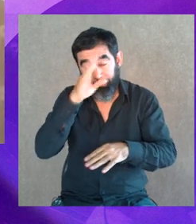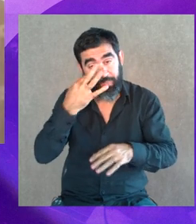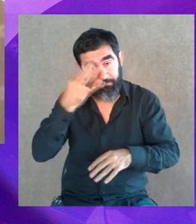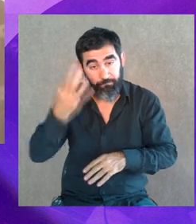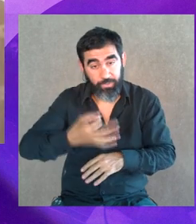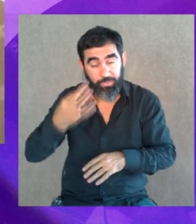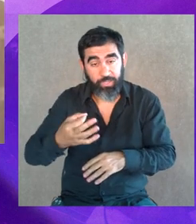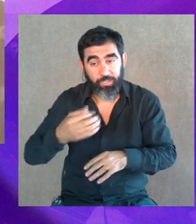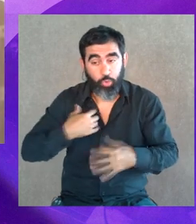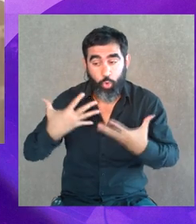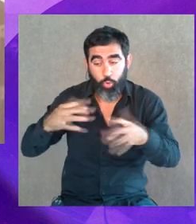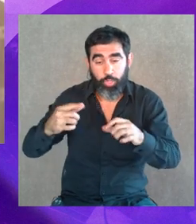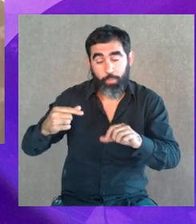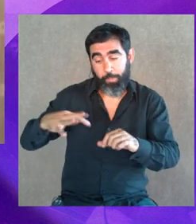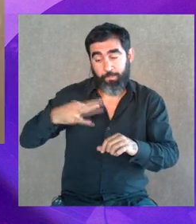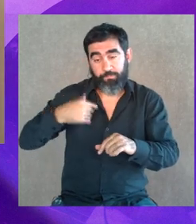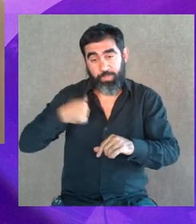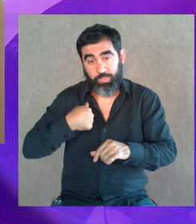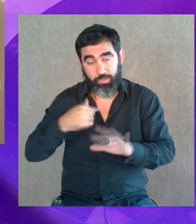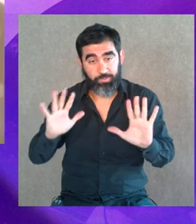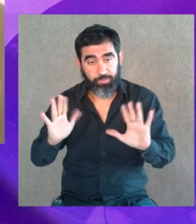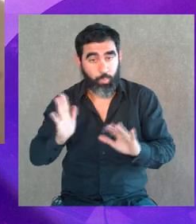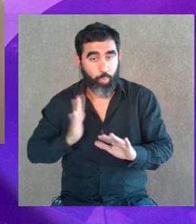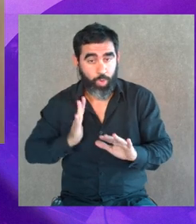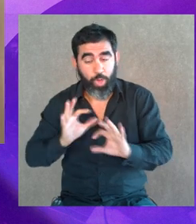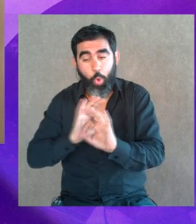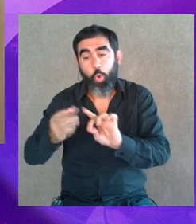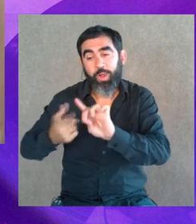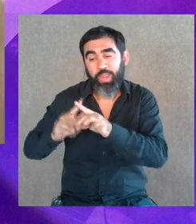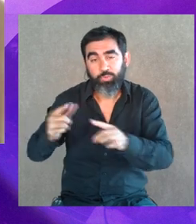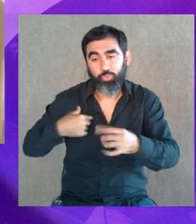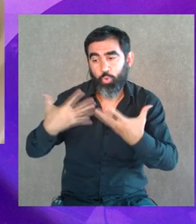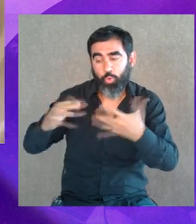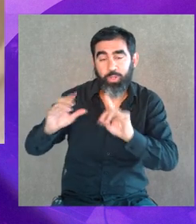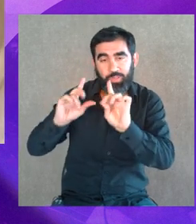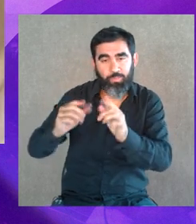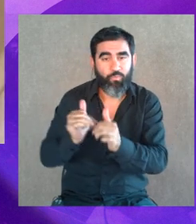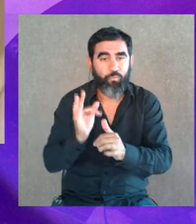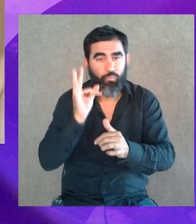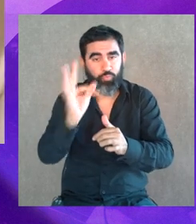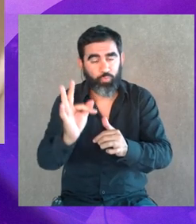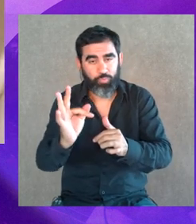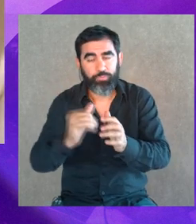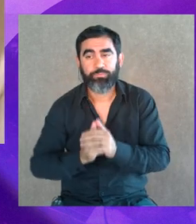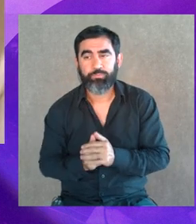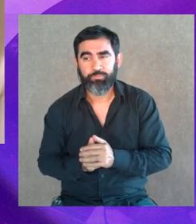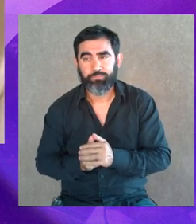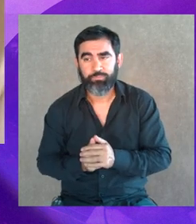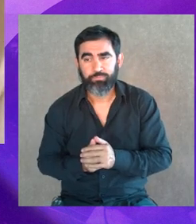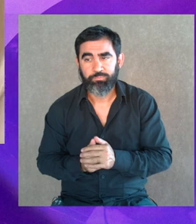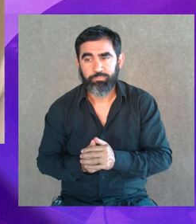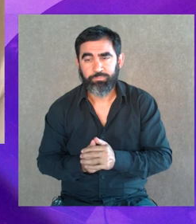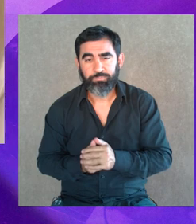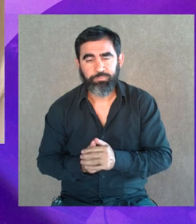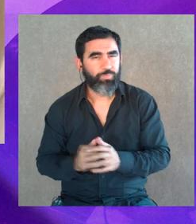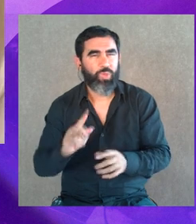lo que no quiere, para una, para una relación, para algo futuro. Y